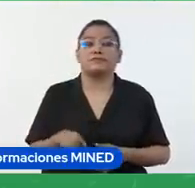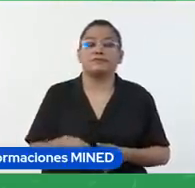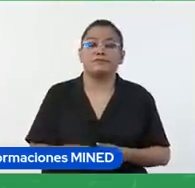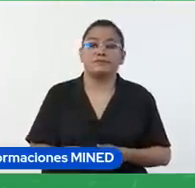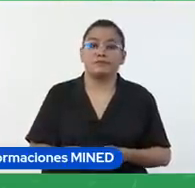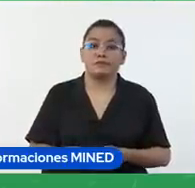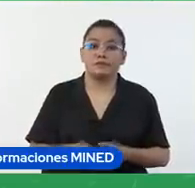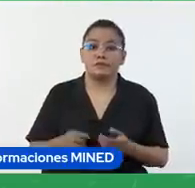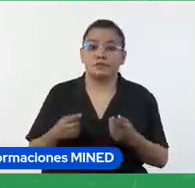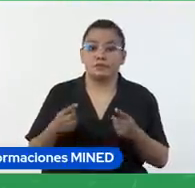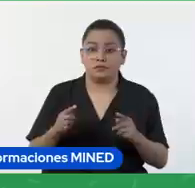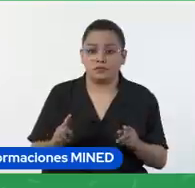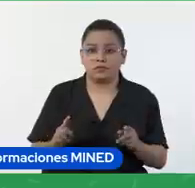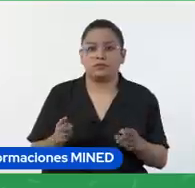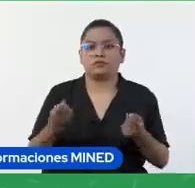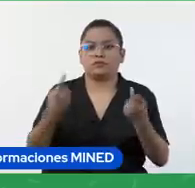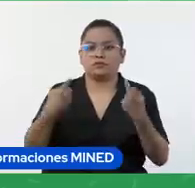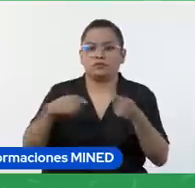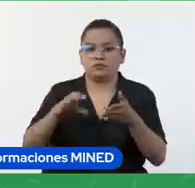clase en línea